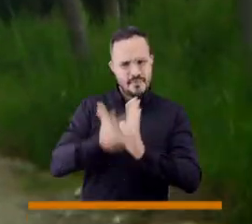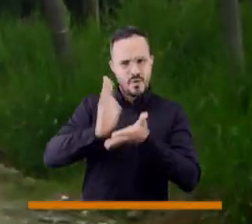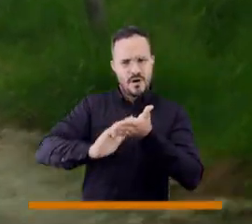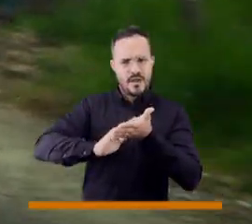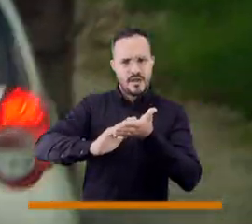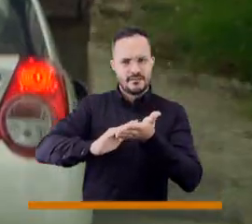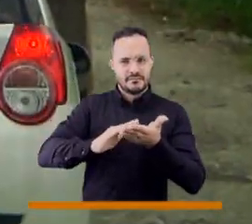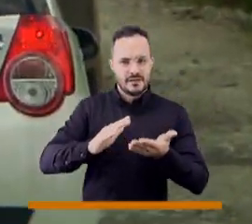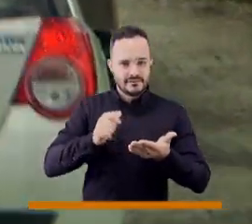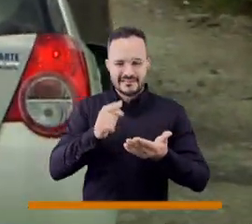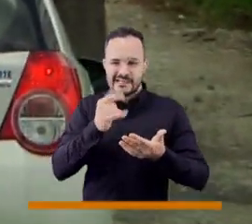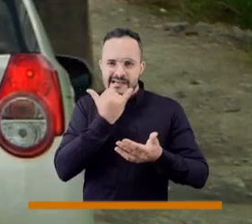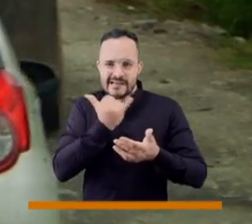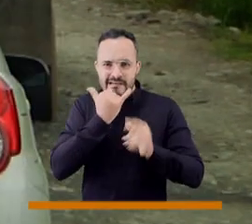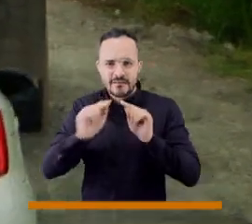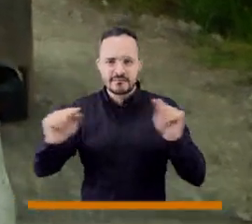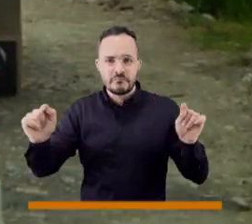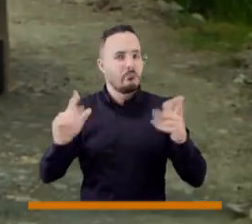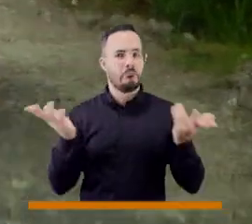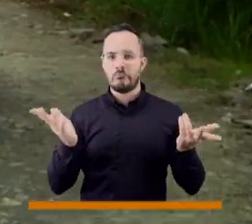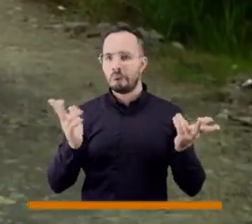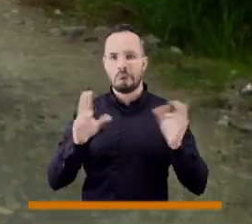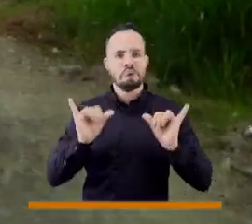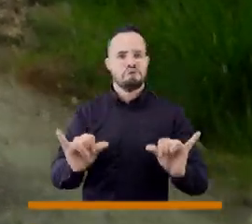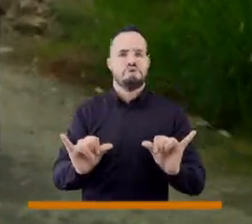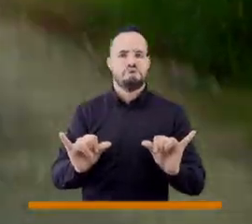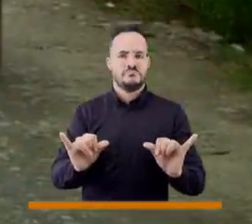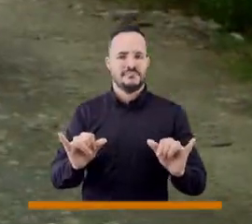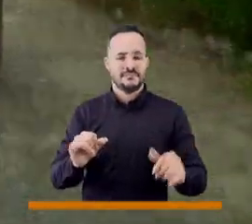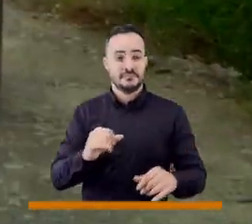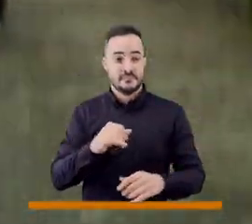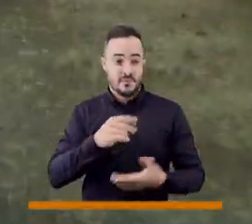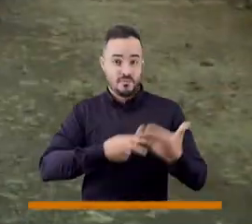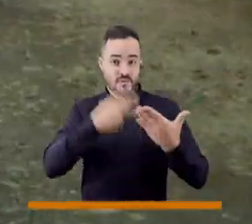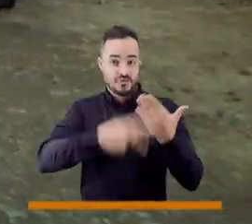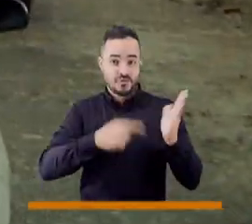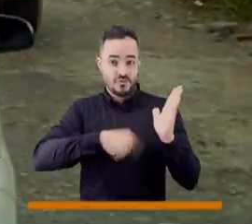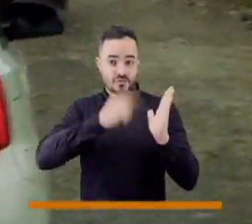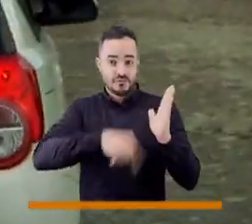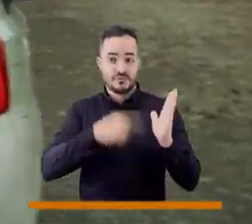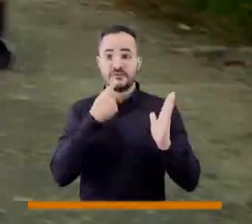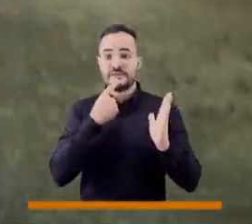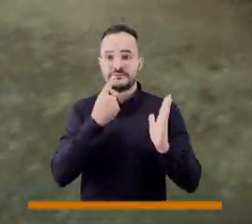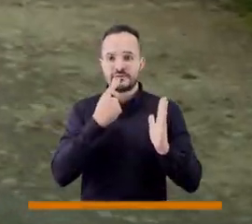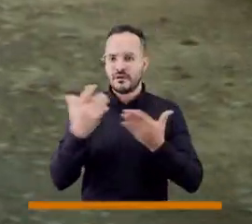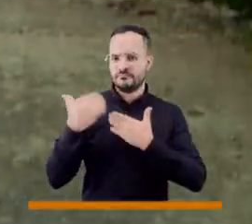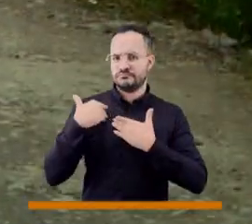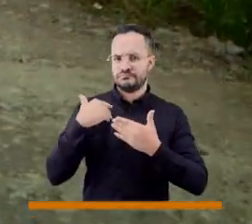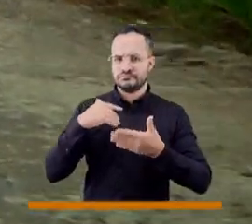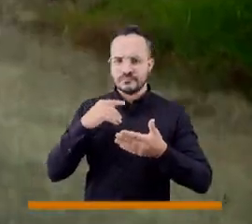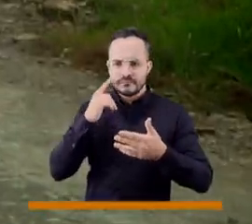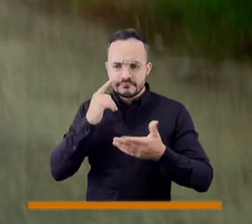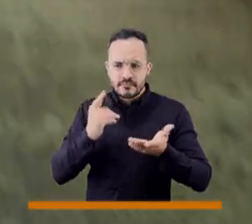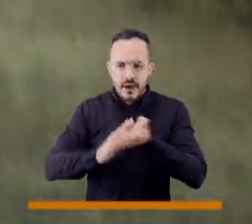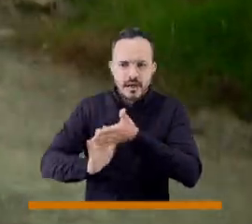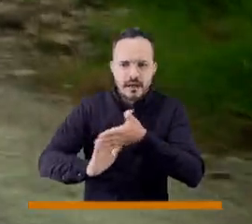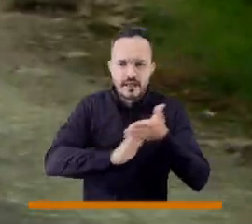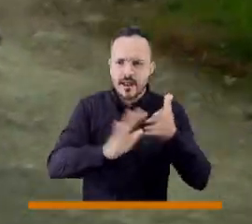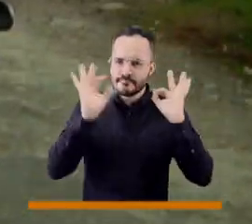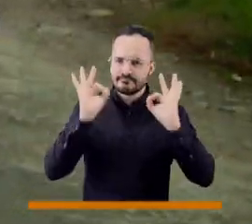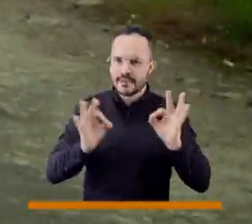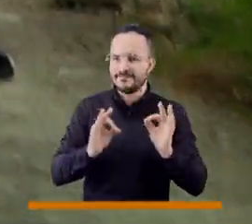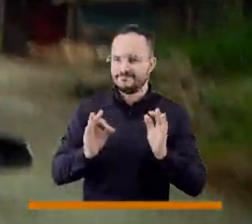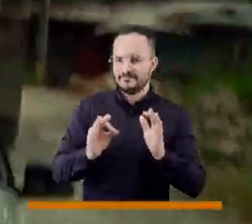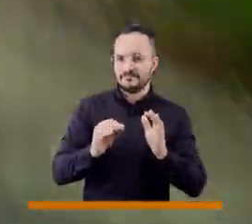consorcio, hablan de que el consorcio se va a encargar de un mantenimiento preventivo. Dicho